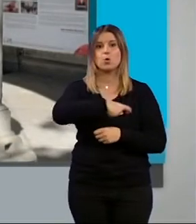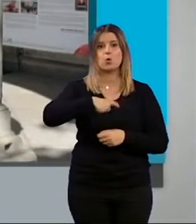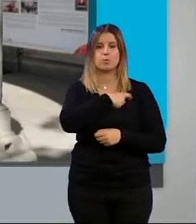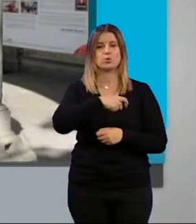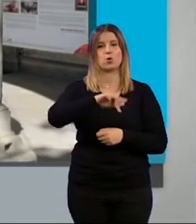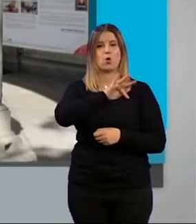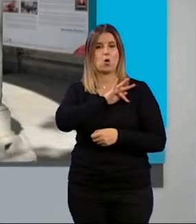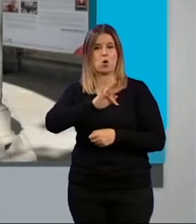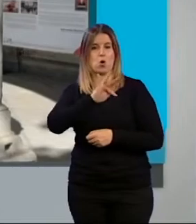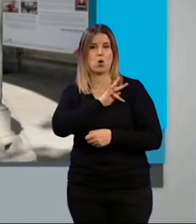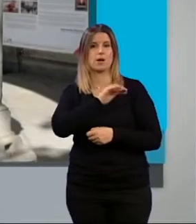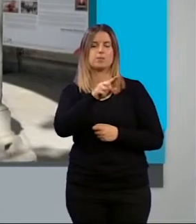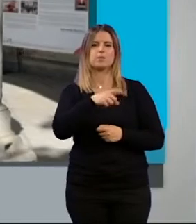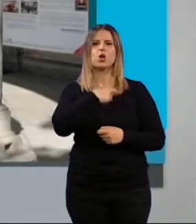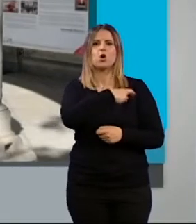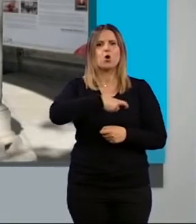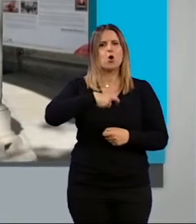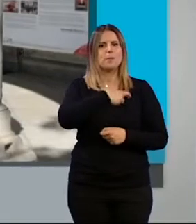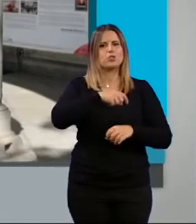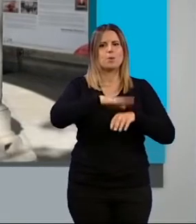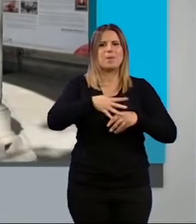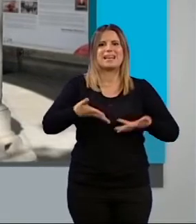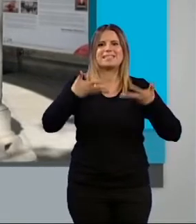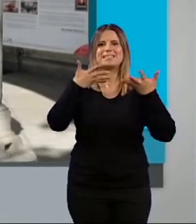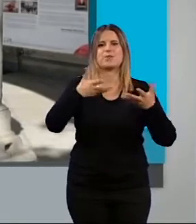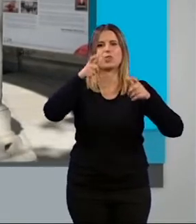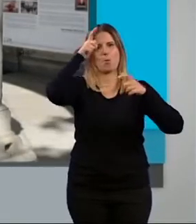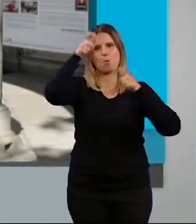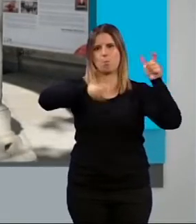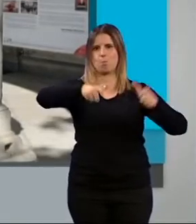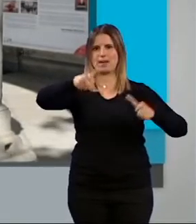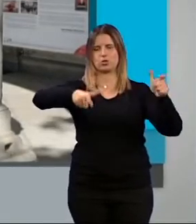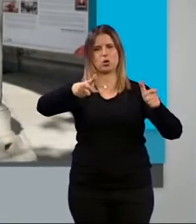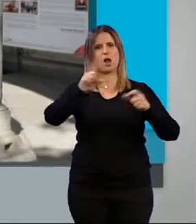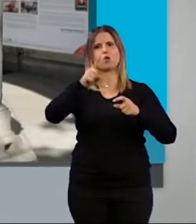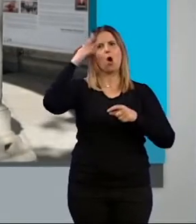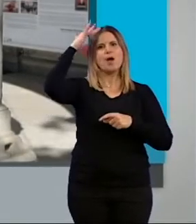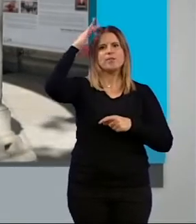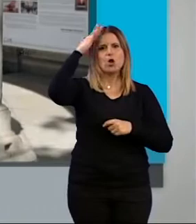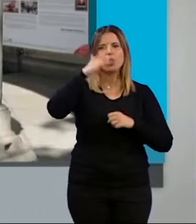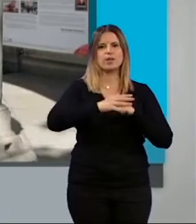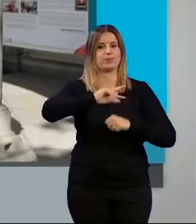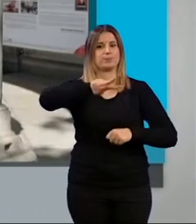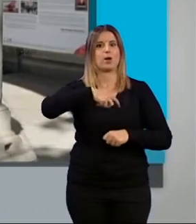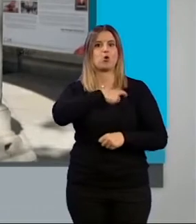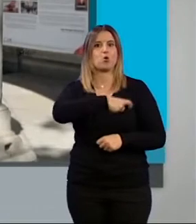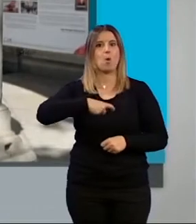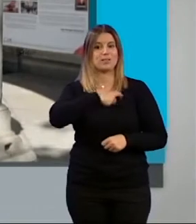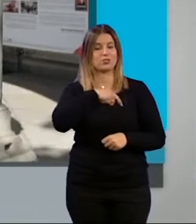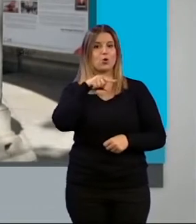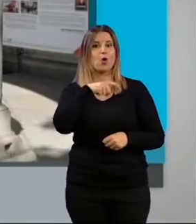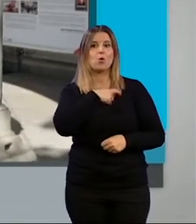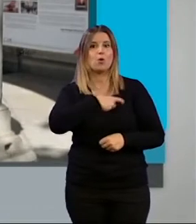distinciones es una comisión que está al servicio del pueblo y no de ideología. Es una comisión donde realmente